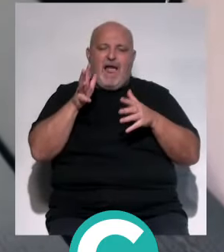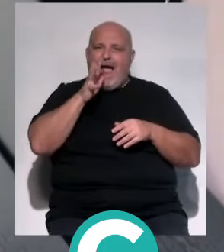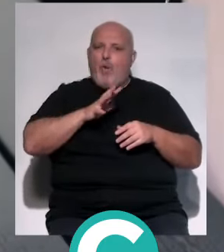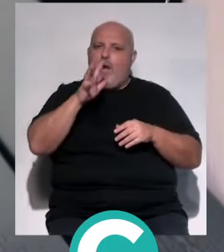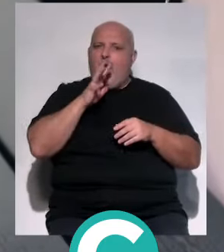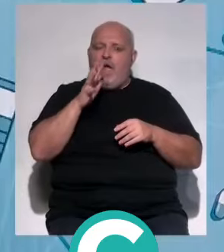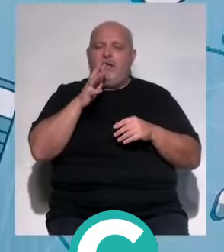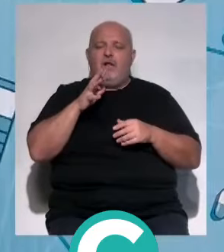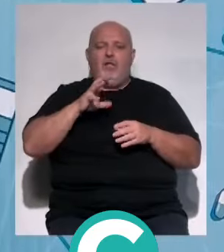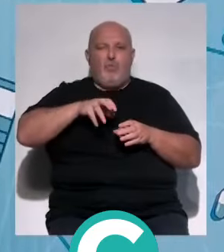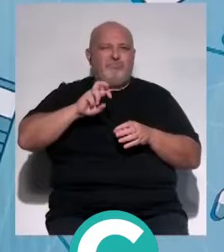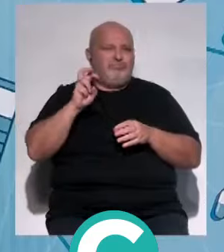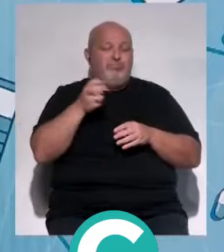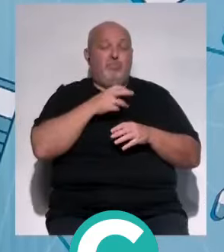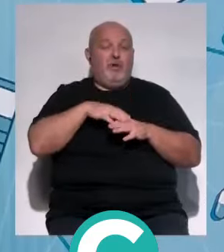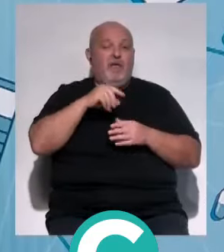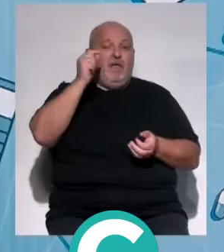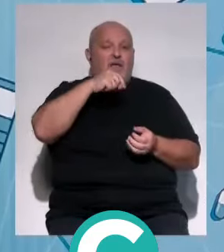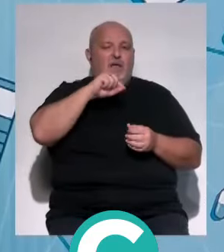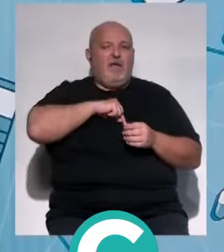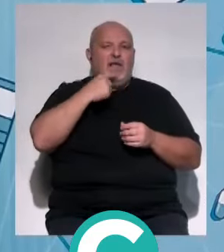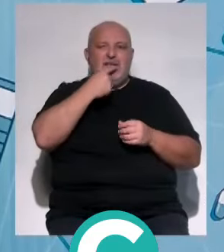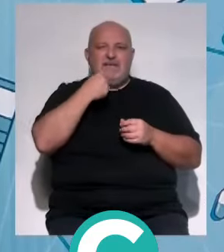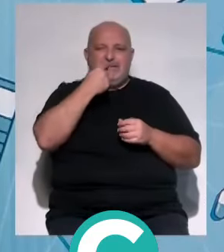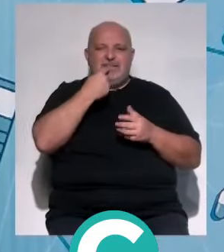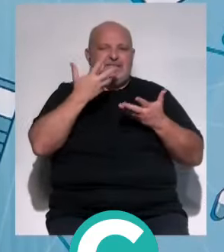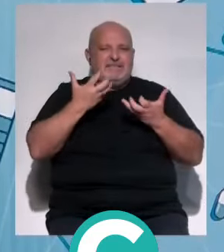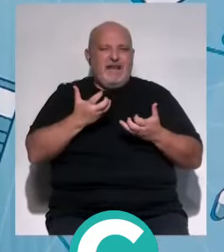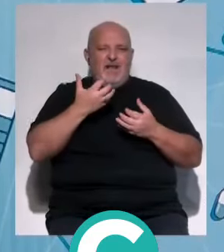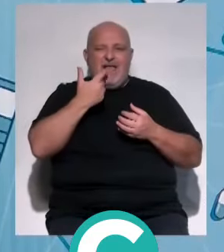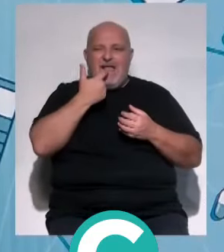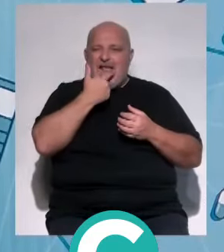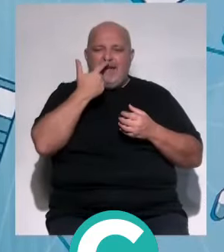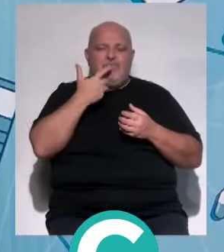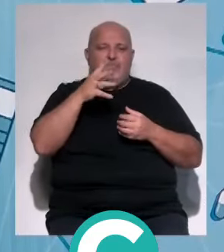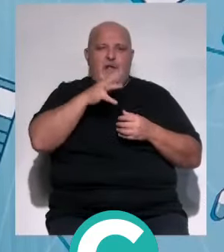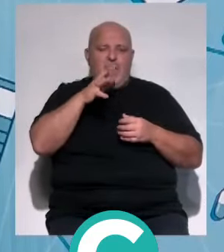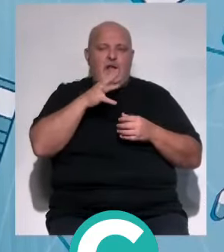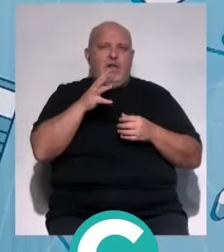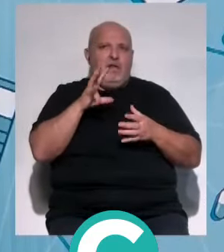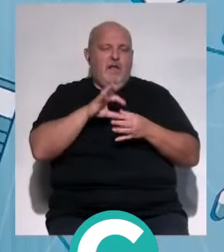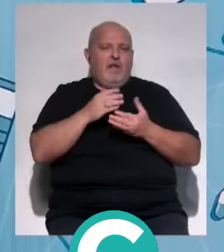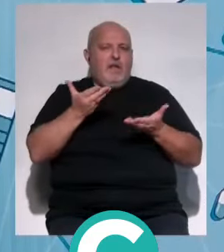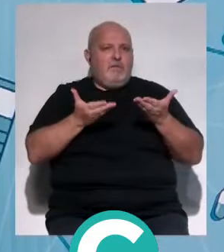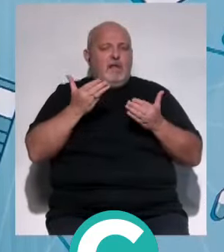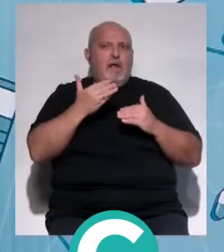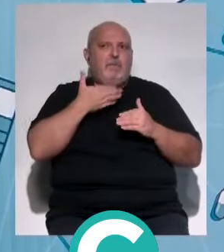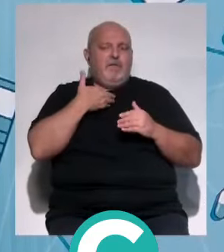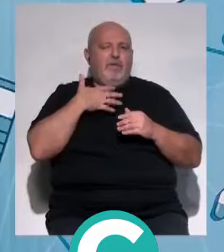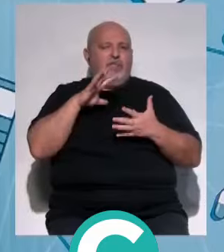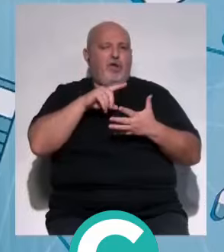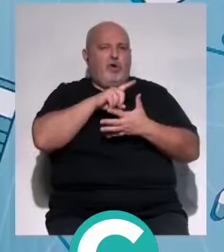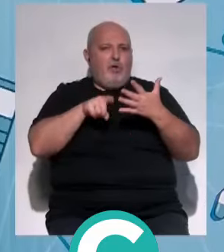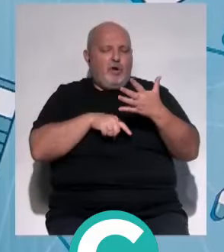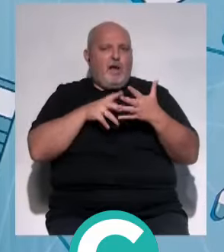porque la quimio también seca mucho la boca, produce llaga, entonces mucha hidratación, alimentación equilibrada, si te apetece tus cinco